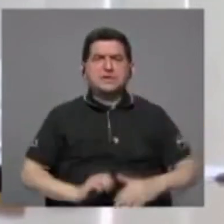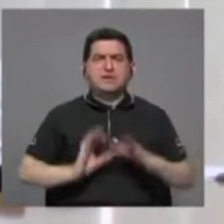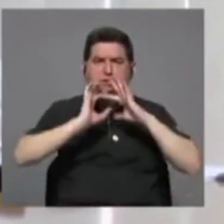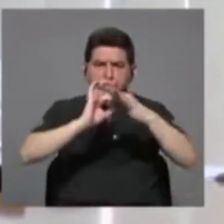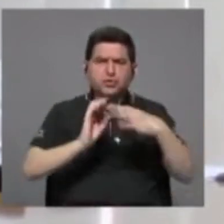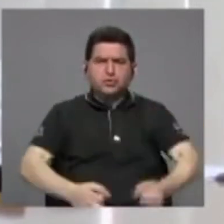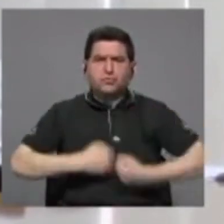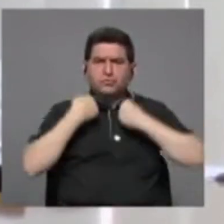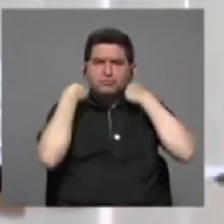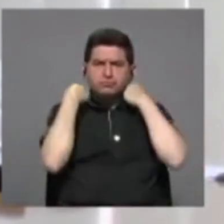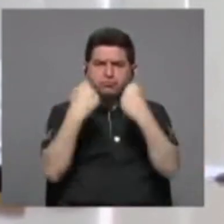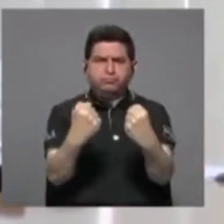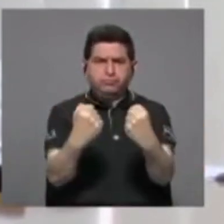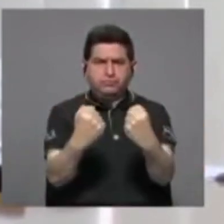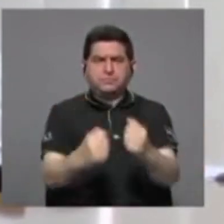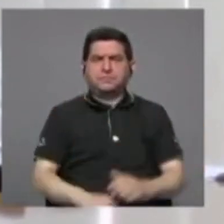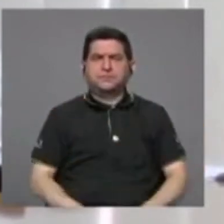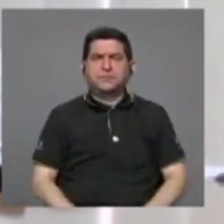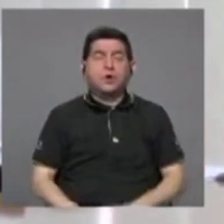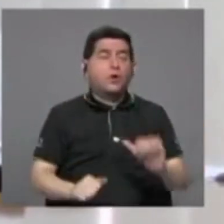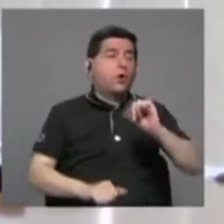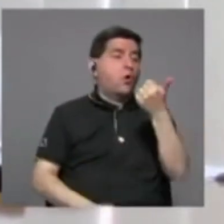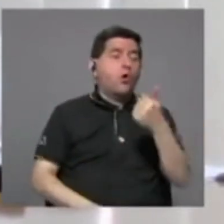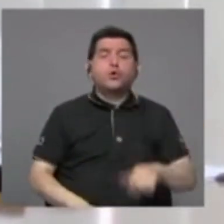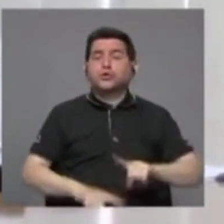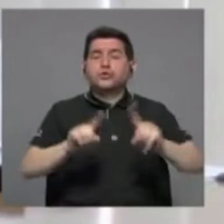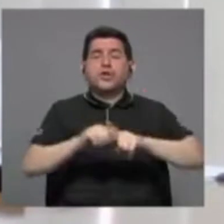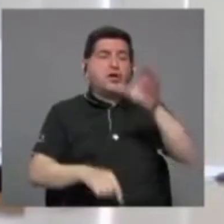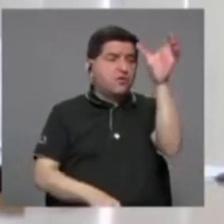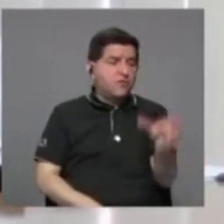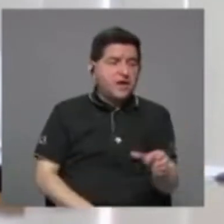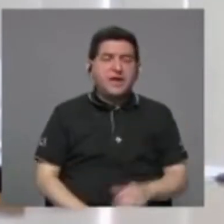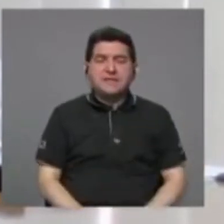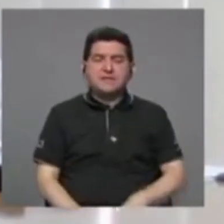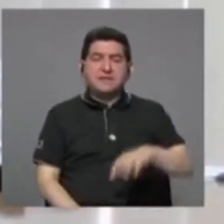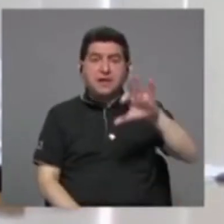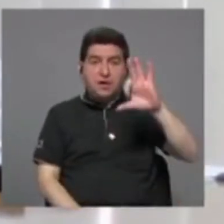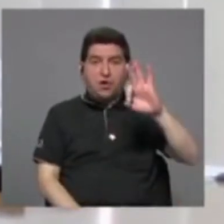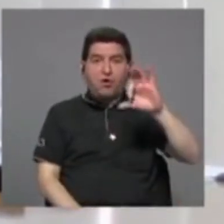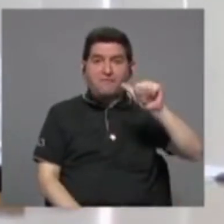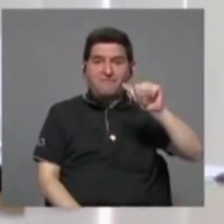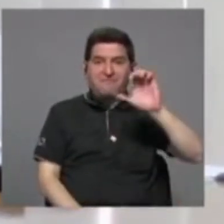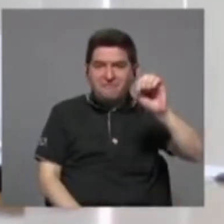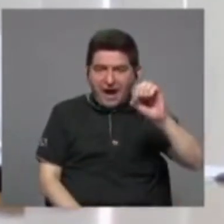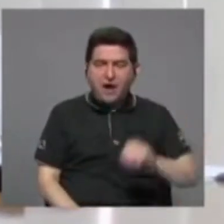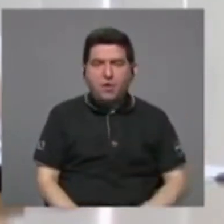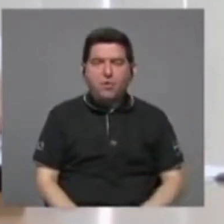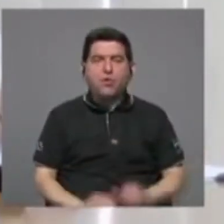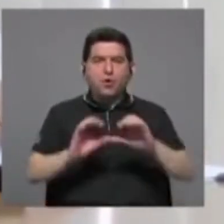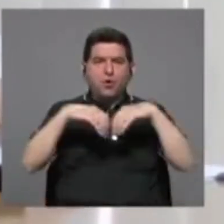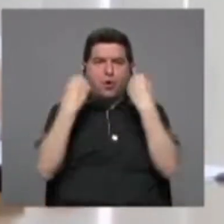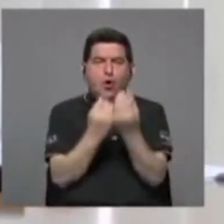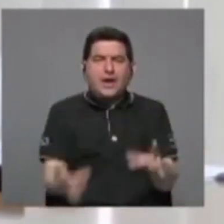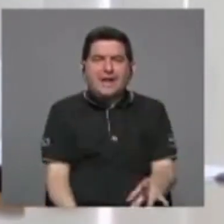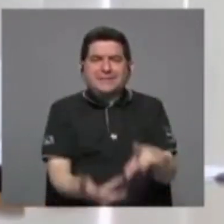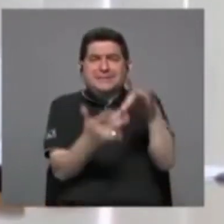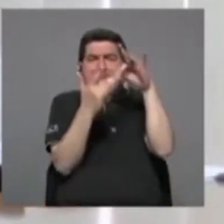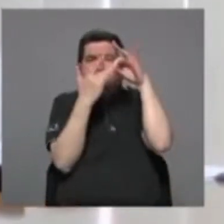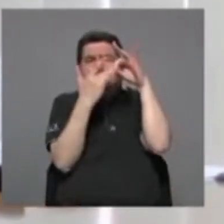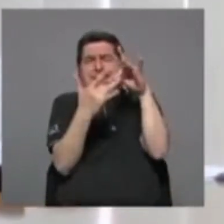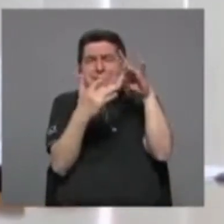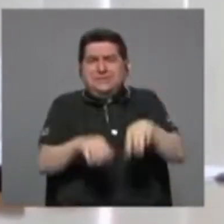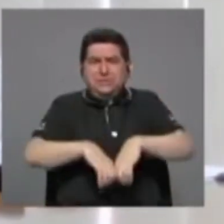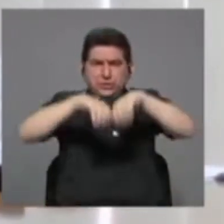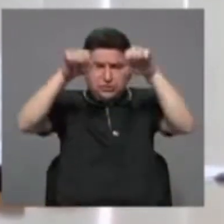más fuertes con otros continentes, con la FAO, como la organización especializada del